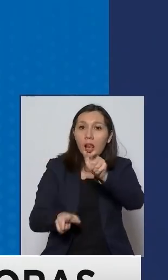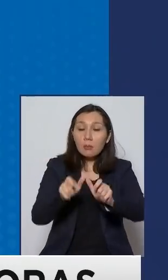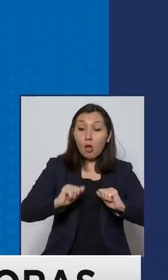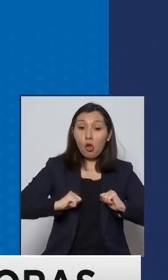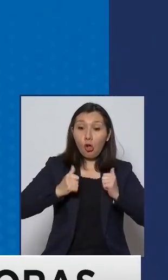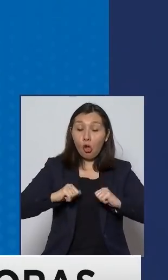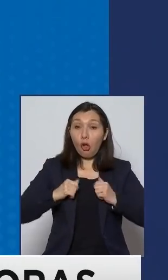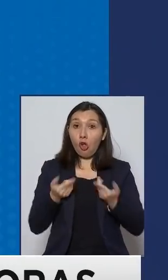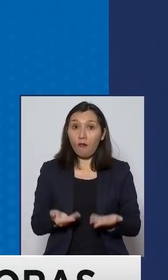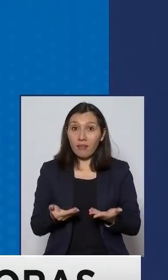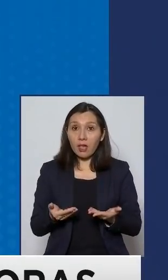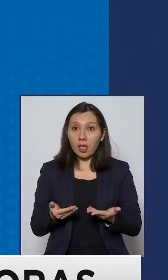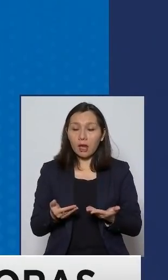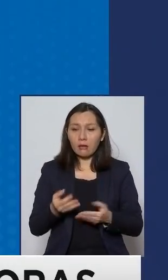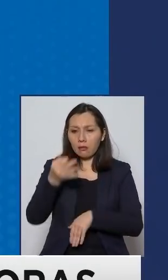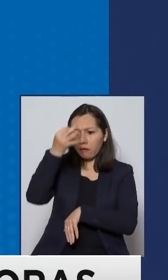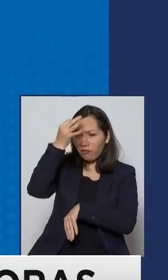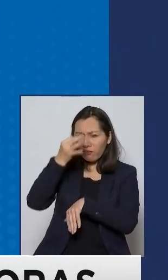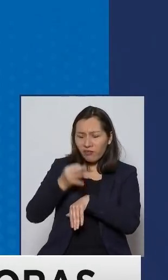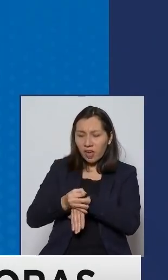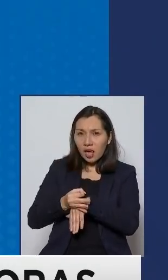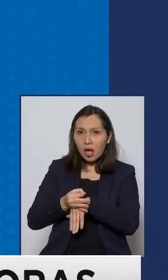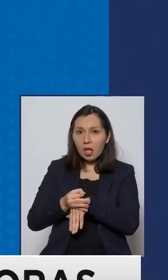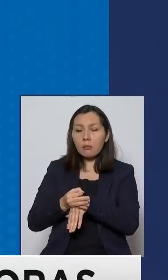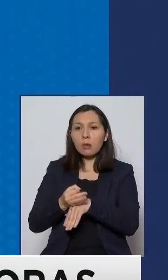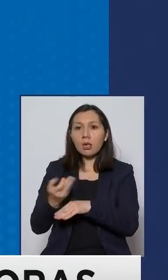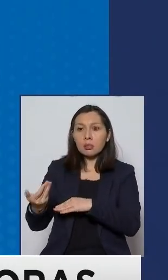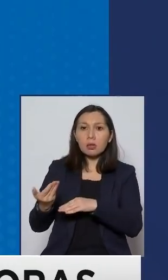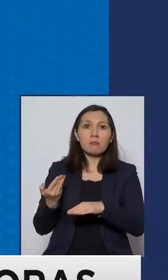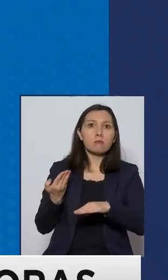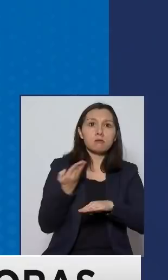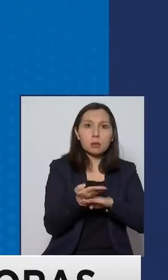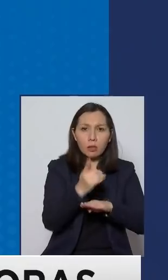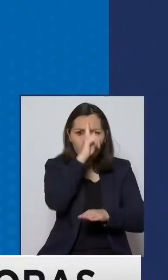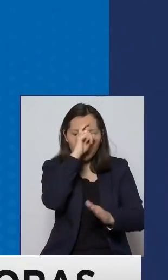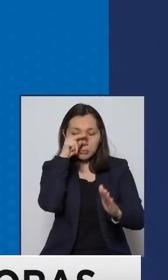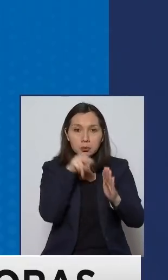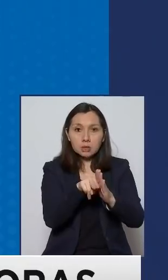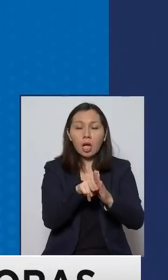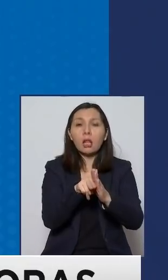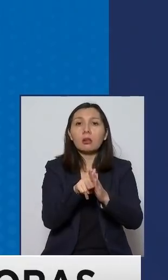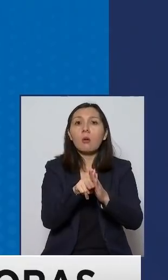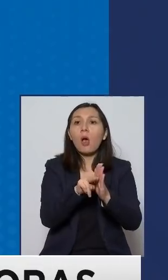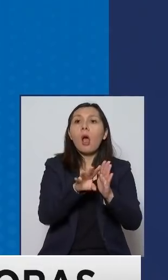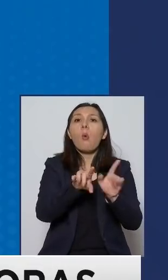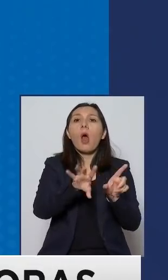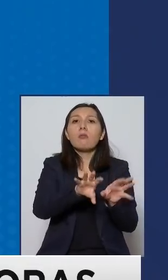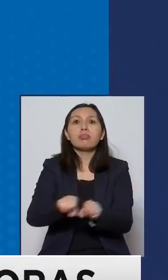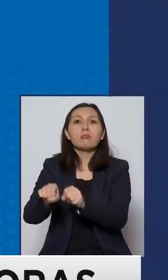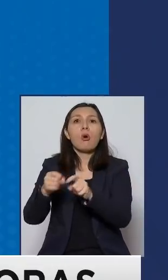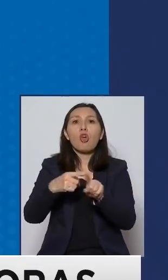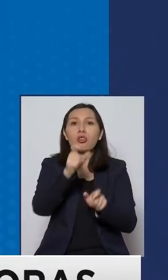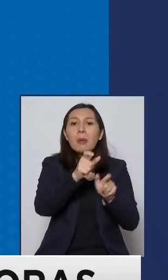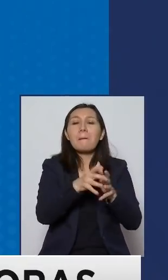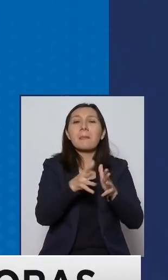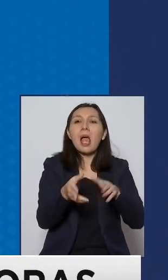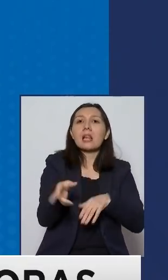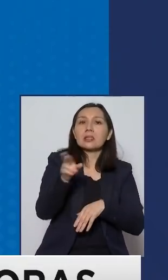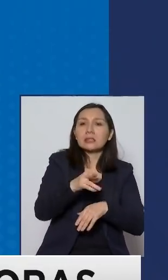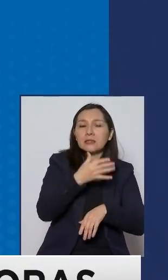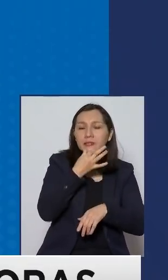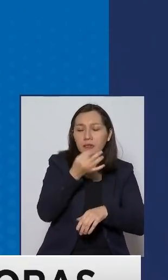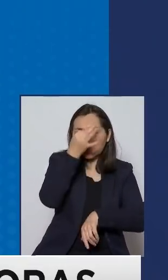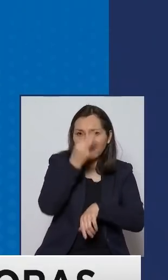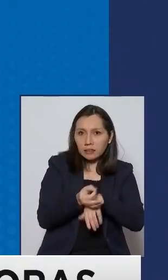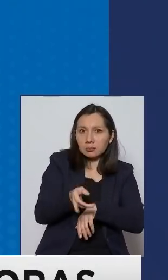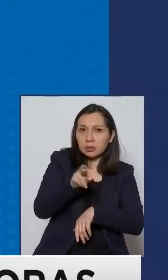jóvenes se enferman, demandan hospitalización y le quitan cupo a quienes tienen la mayor frecuencia de